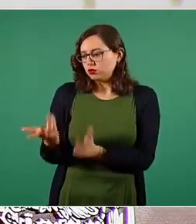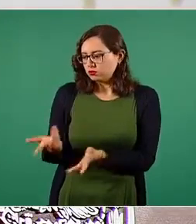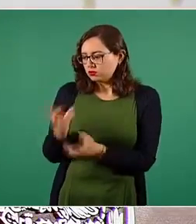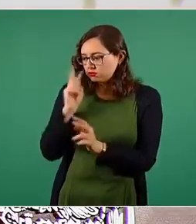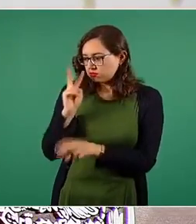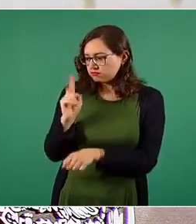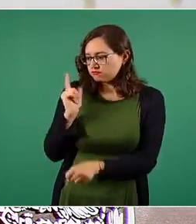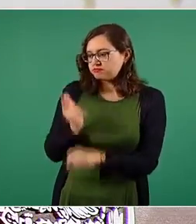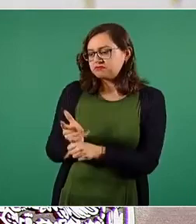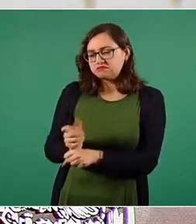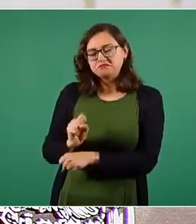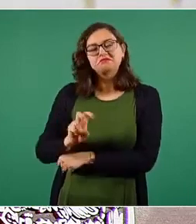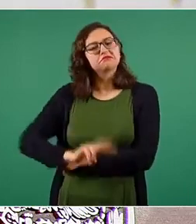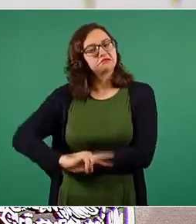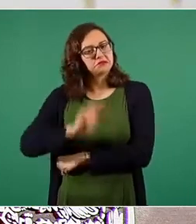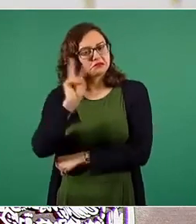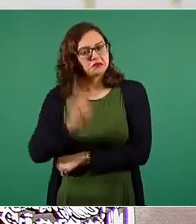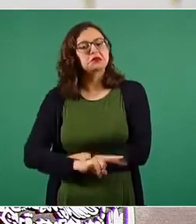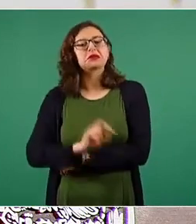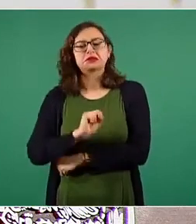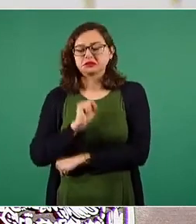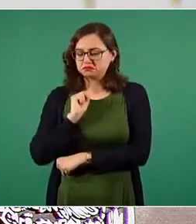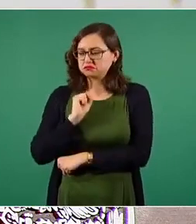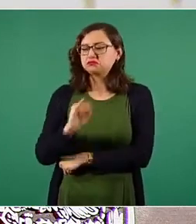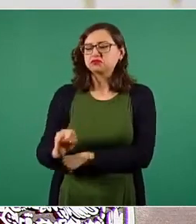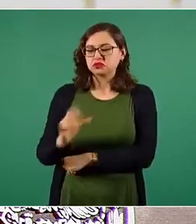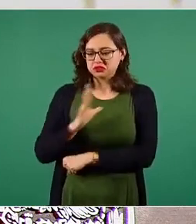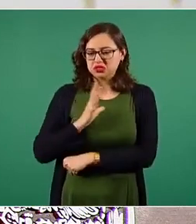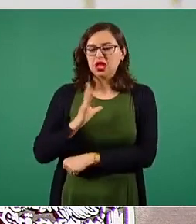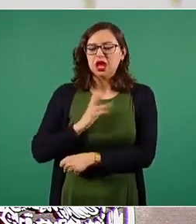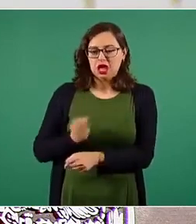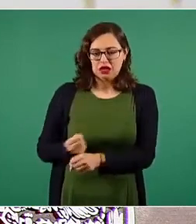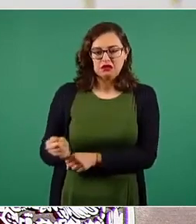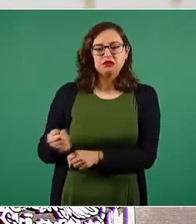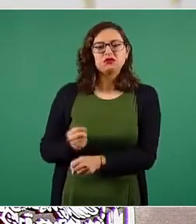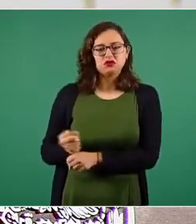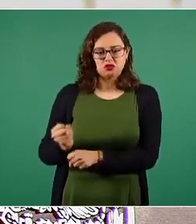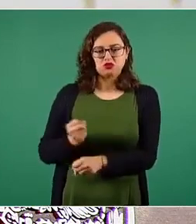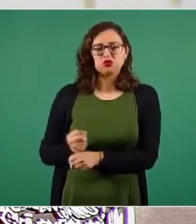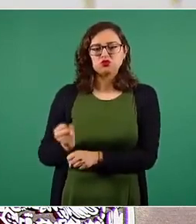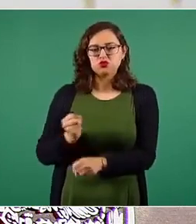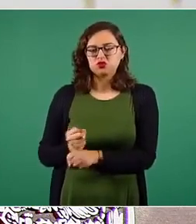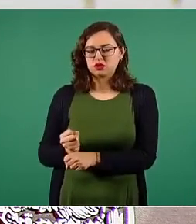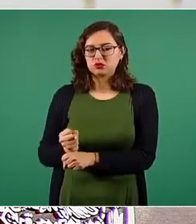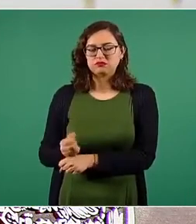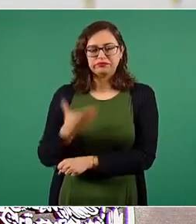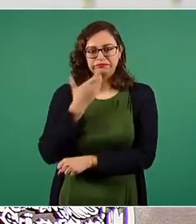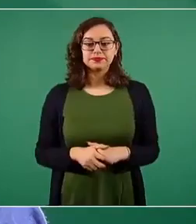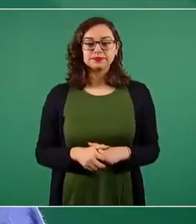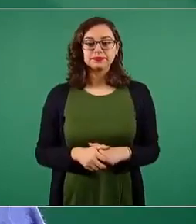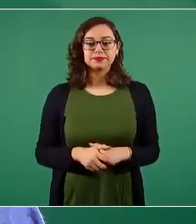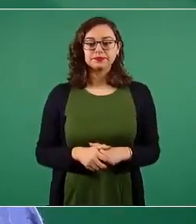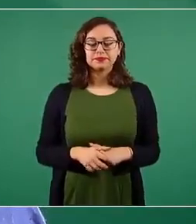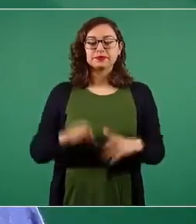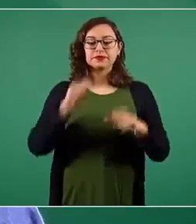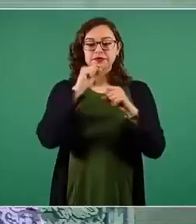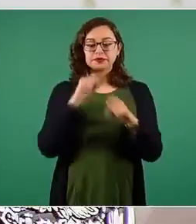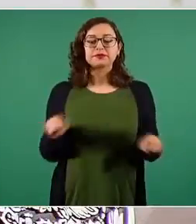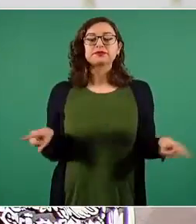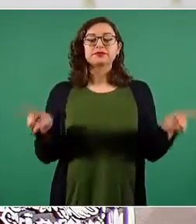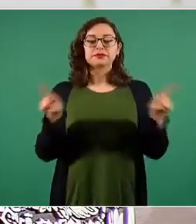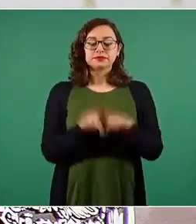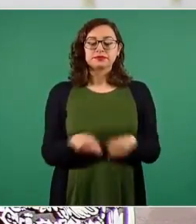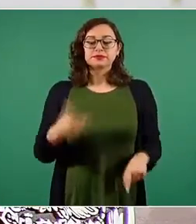es muy seguro las conclusiones que tiene este protocolo, son peritos muy expertos que en este